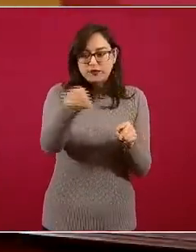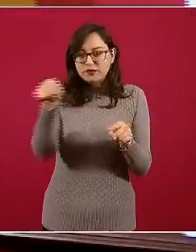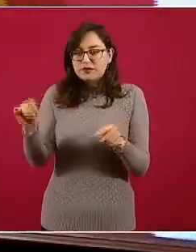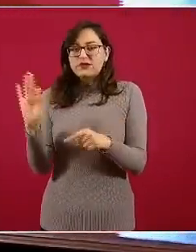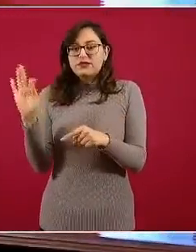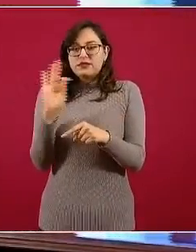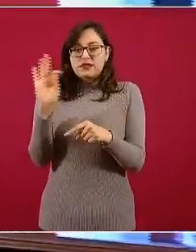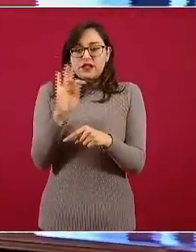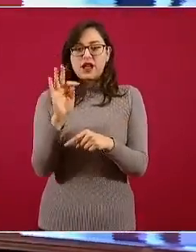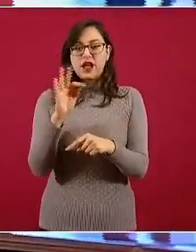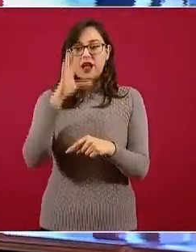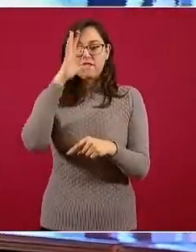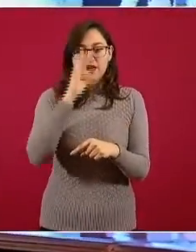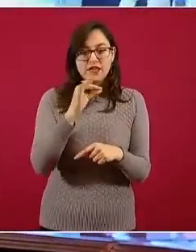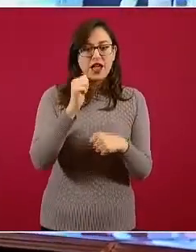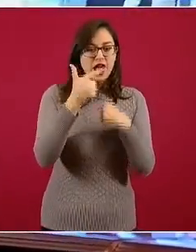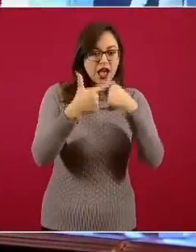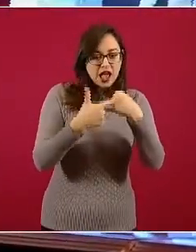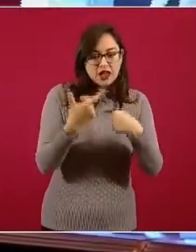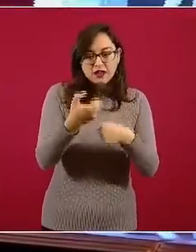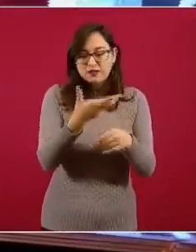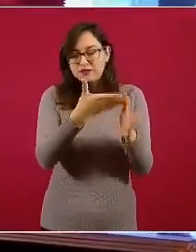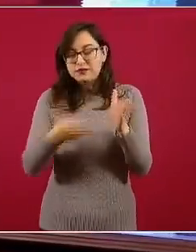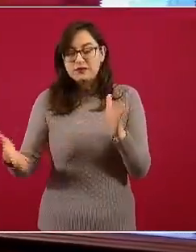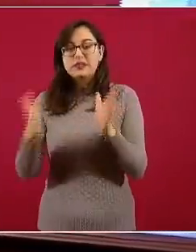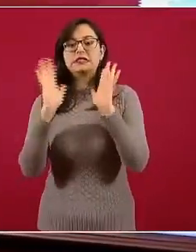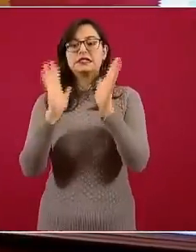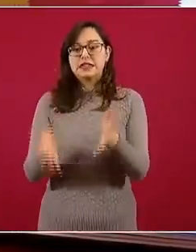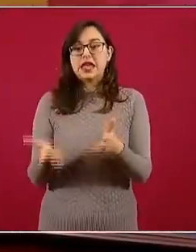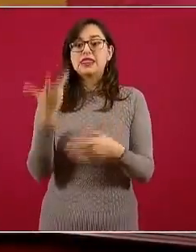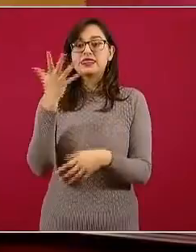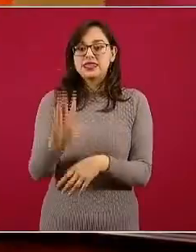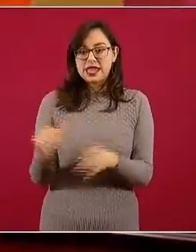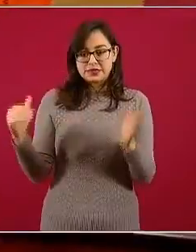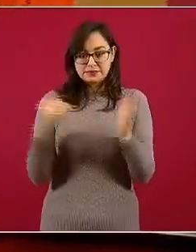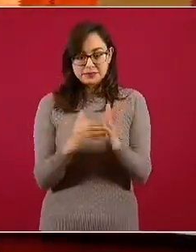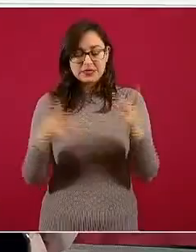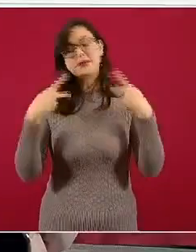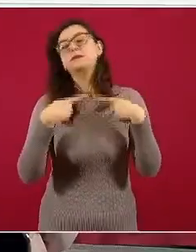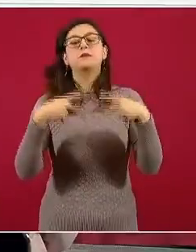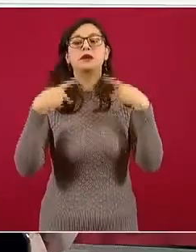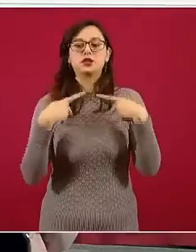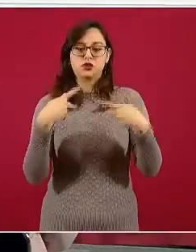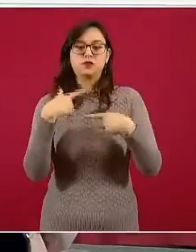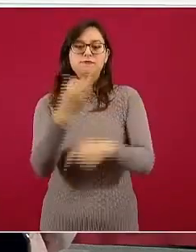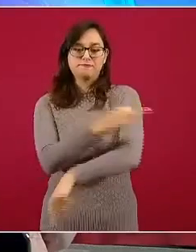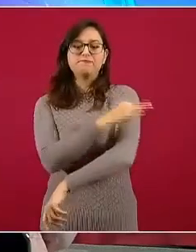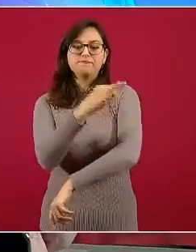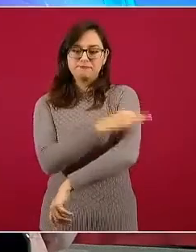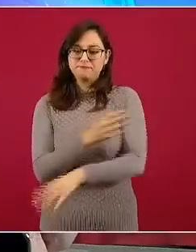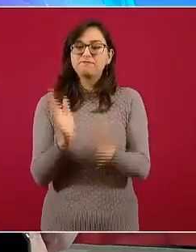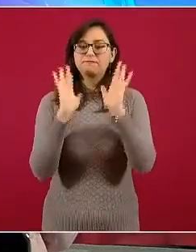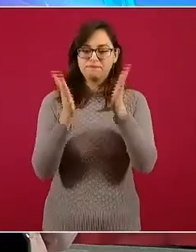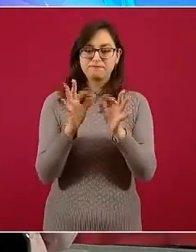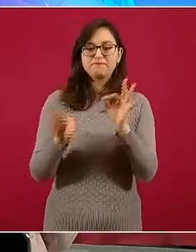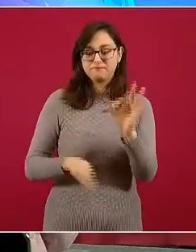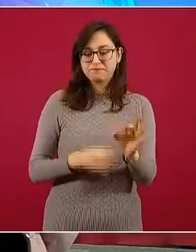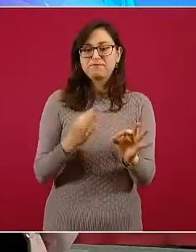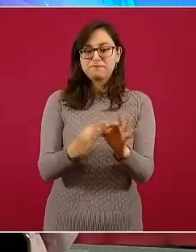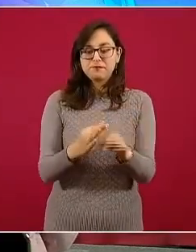esa fase ya llevamos un total de casi 10 mil personas o personal de salud vacunado. La siguiente.